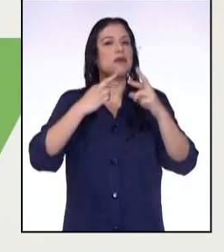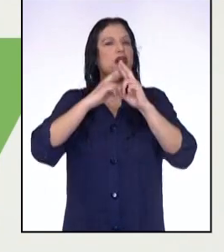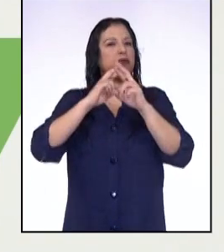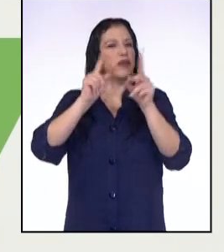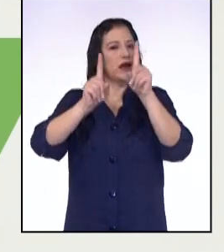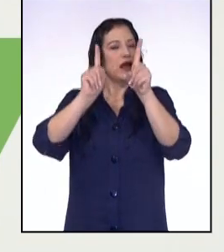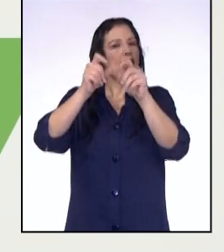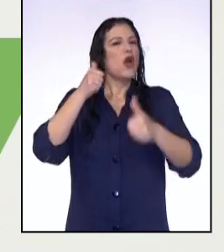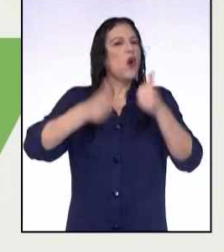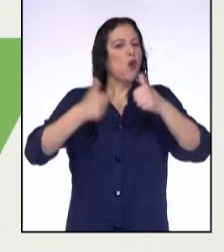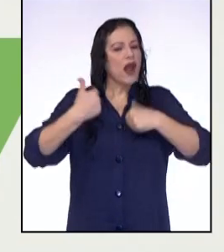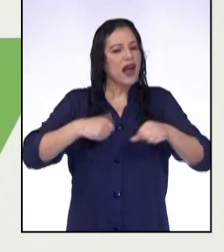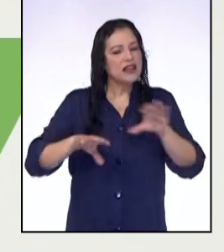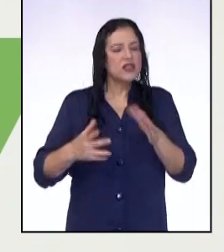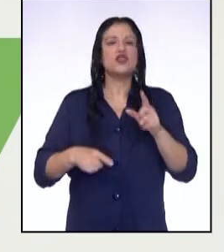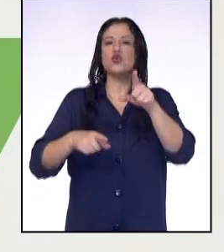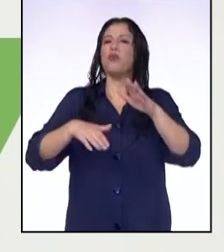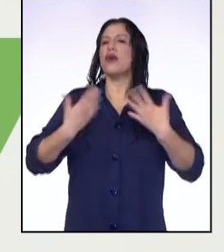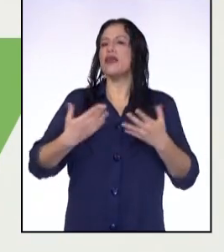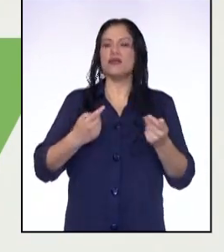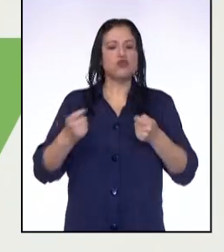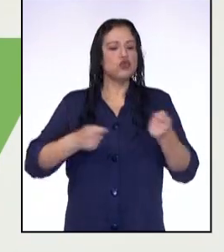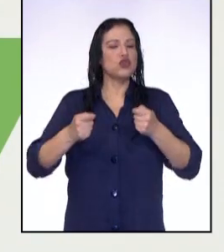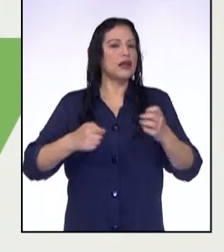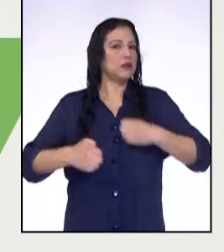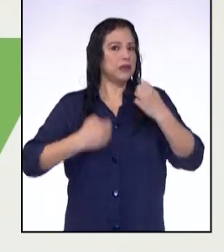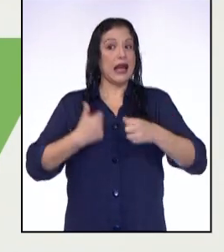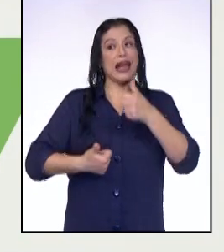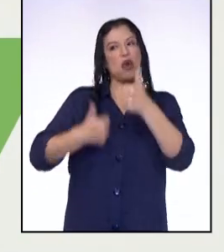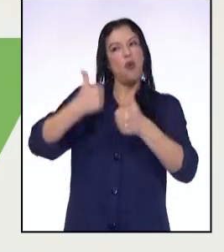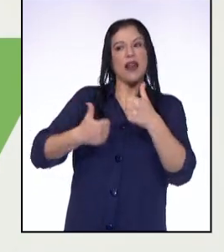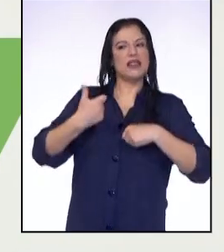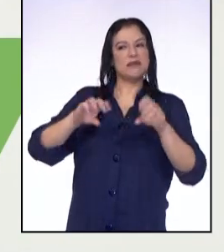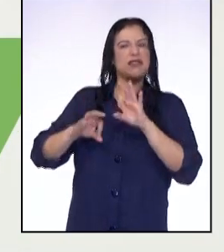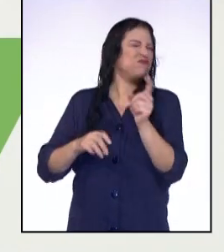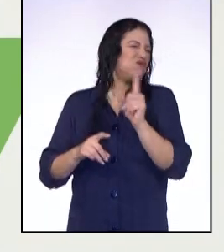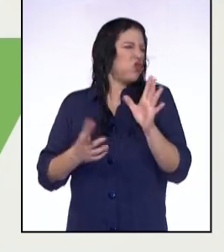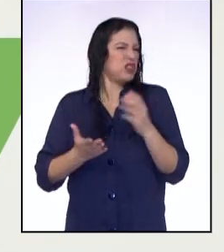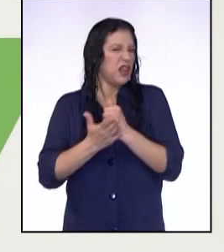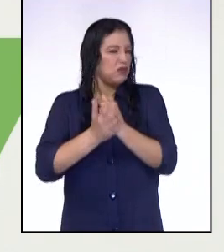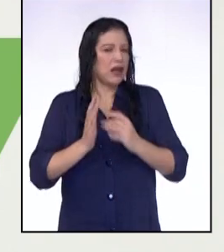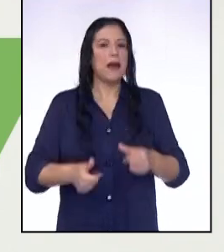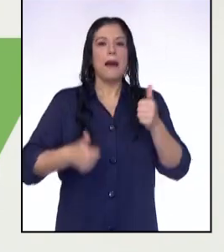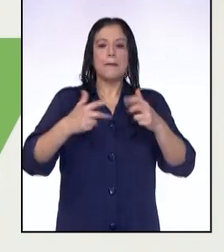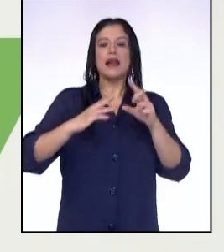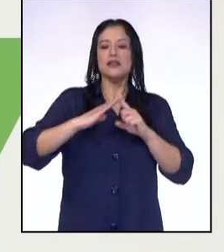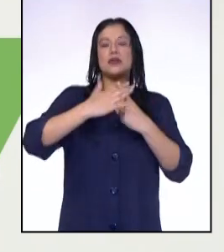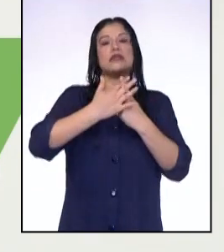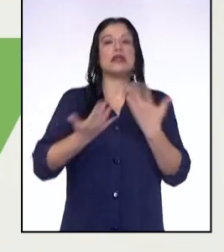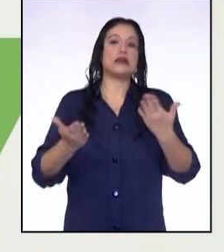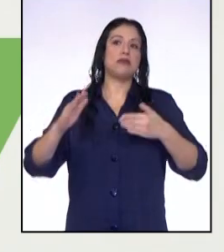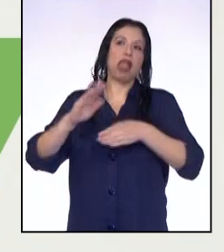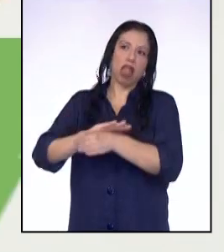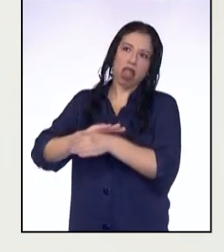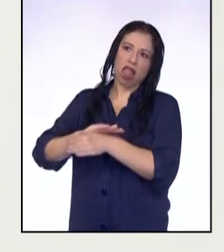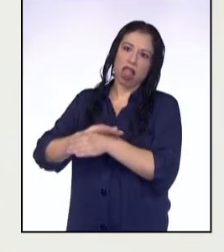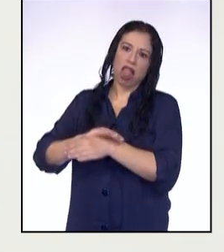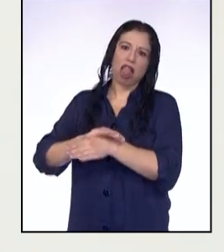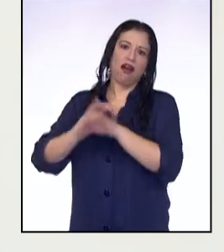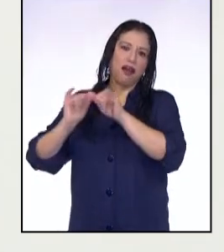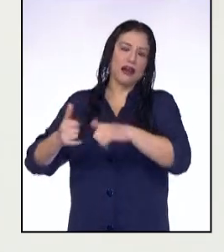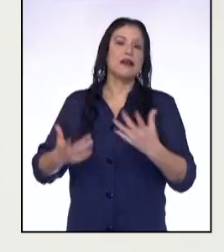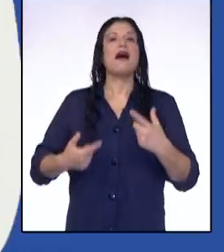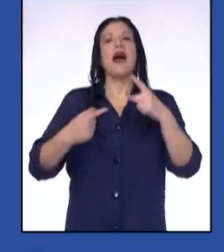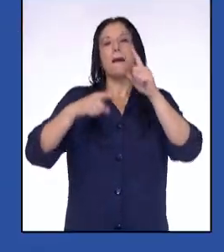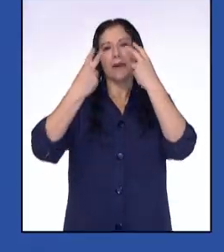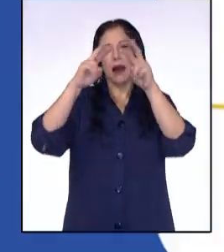prácticas o acciones te ayudan a regular tus emociones? ¿Y cuáles no? Para sobrellevar situaciones como el aislamiento. Veamos algunas